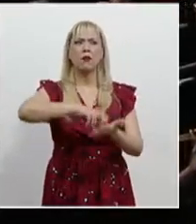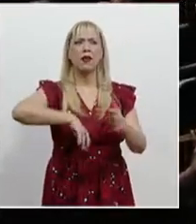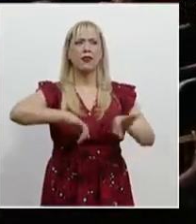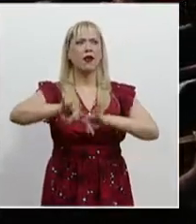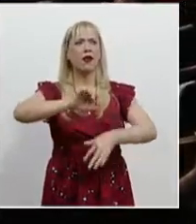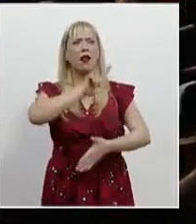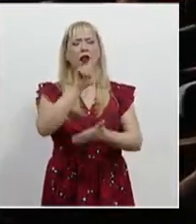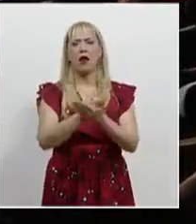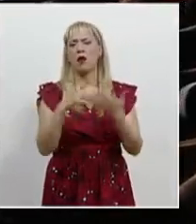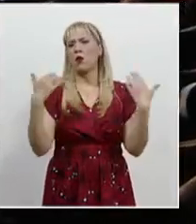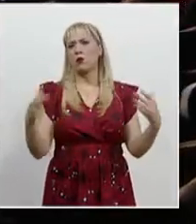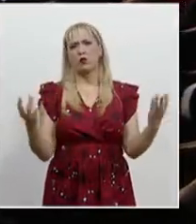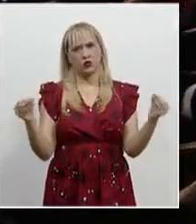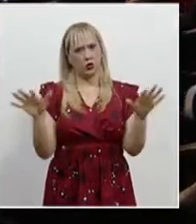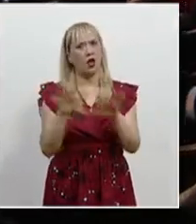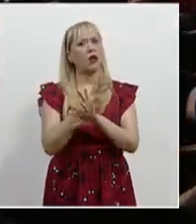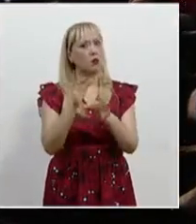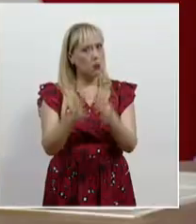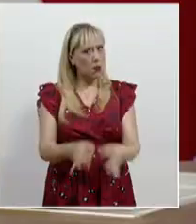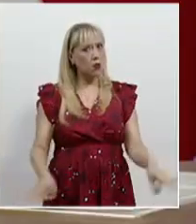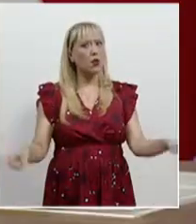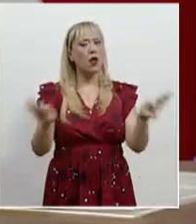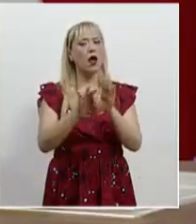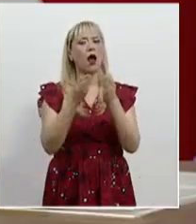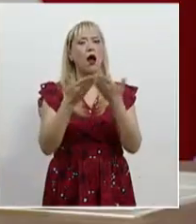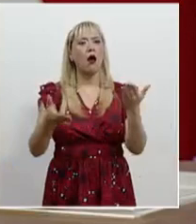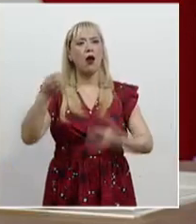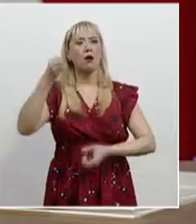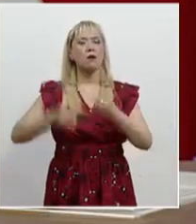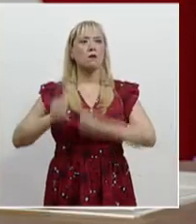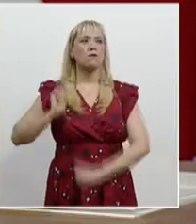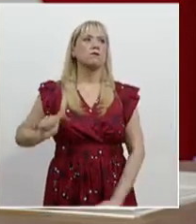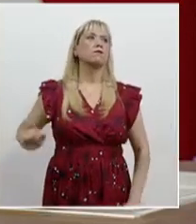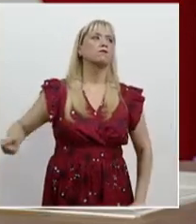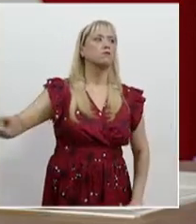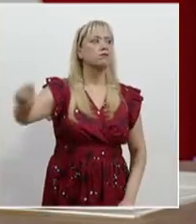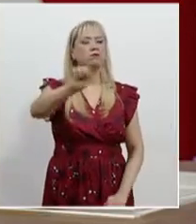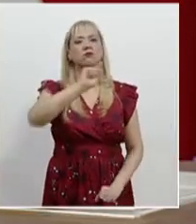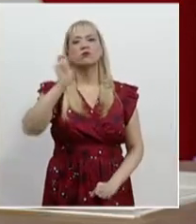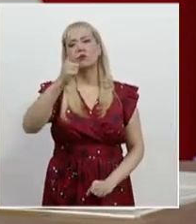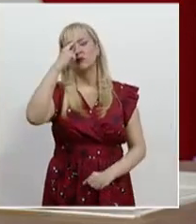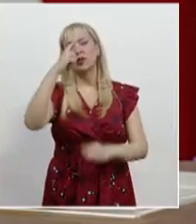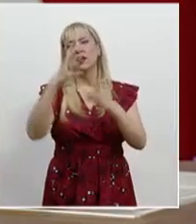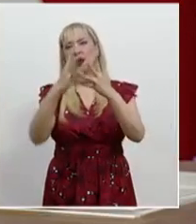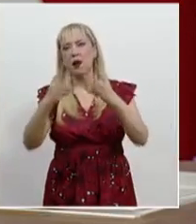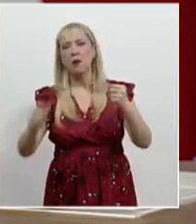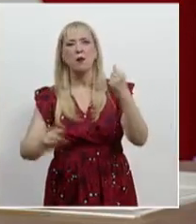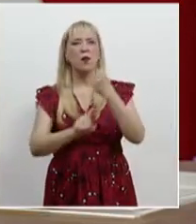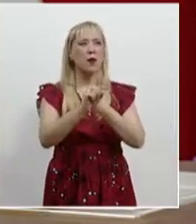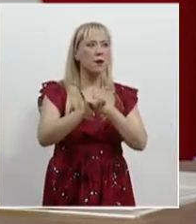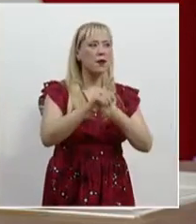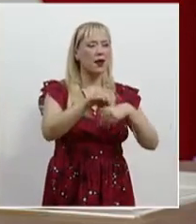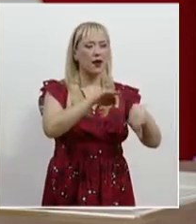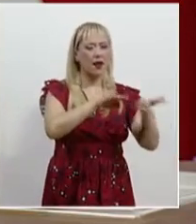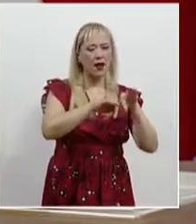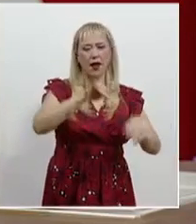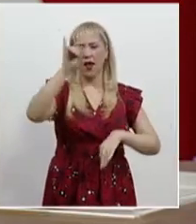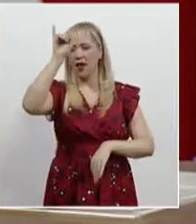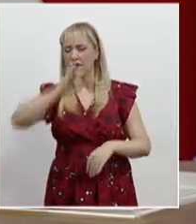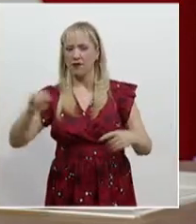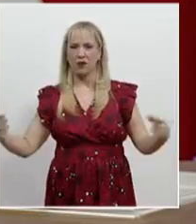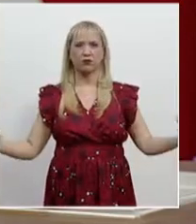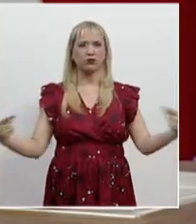radicales toda vez que ahora corresponde a los poderes judiciales dirimir los conflictos entre trabajadores y patrones.